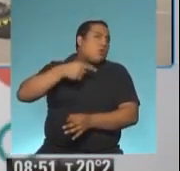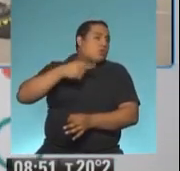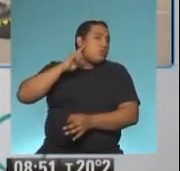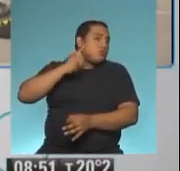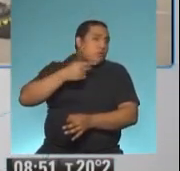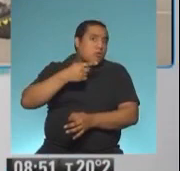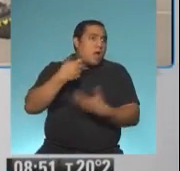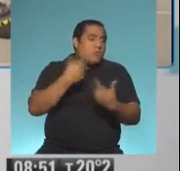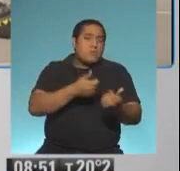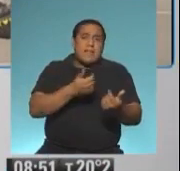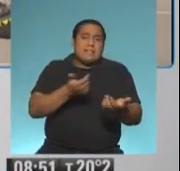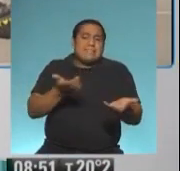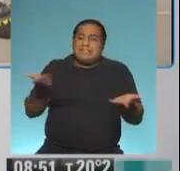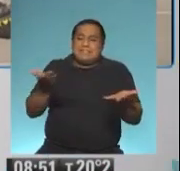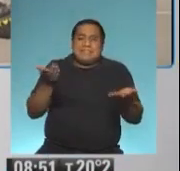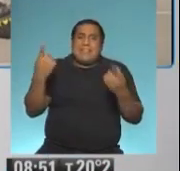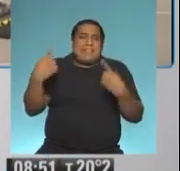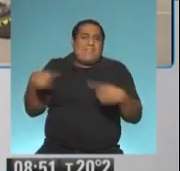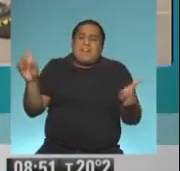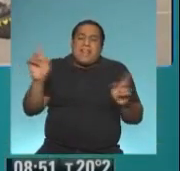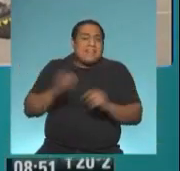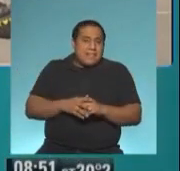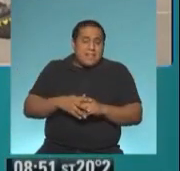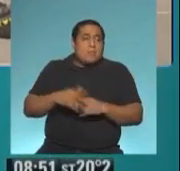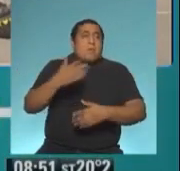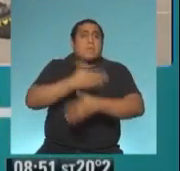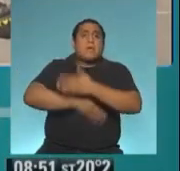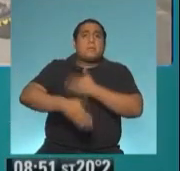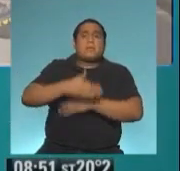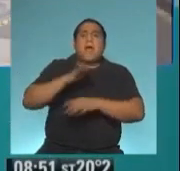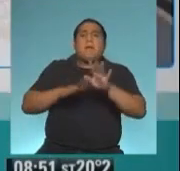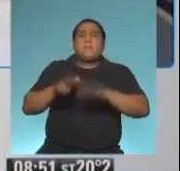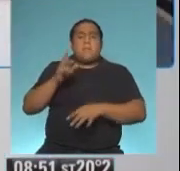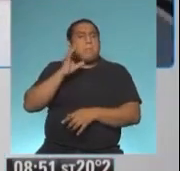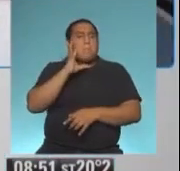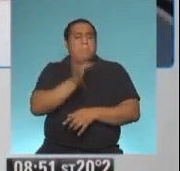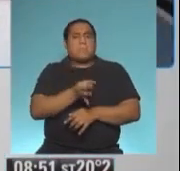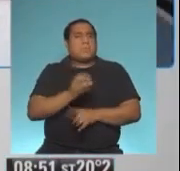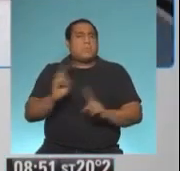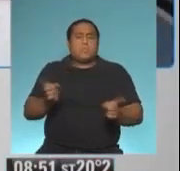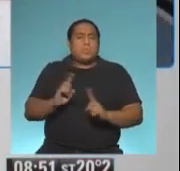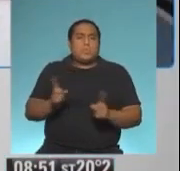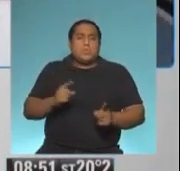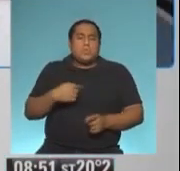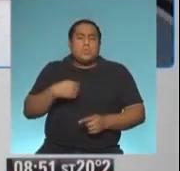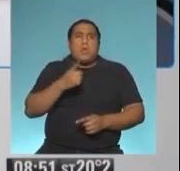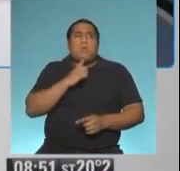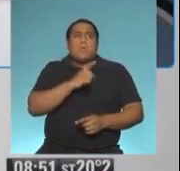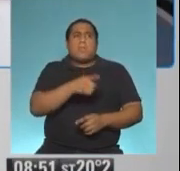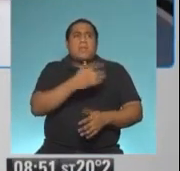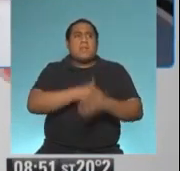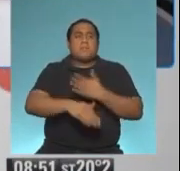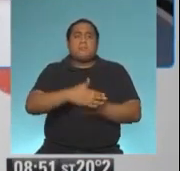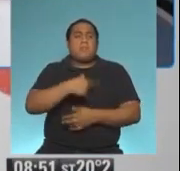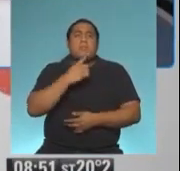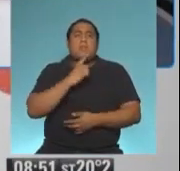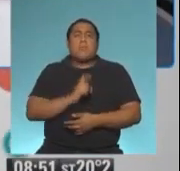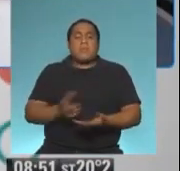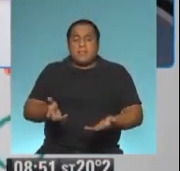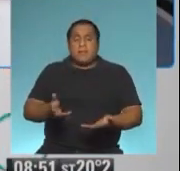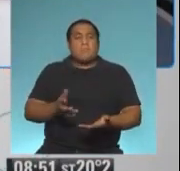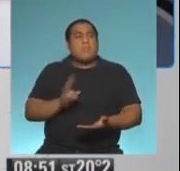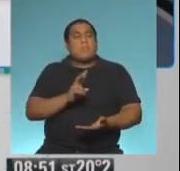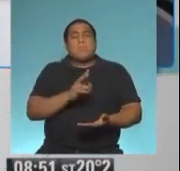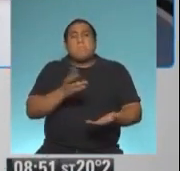mucho más cuando esa discapacidad, como vos bien decías, no es visible o no es aparente. Entonces, tenemos que